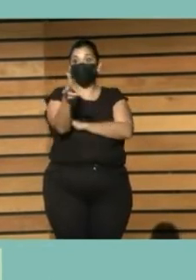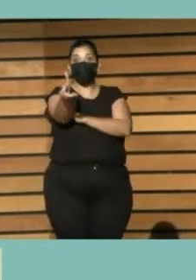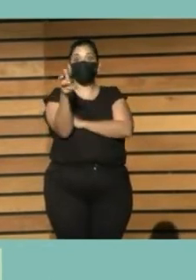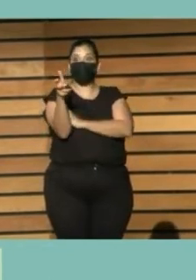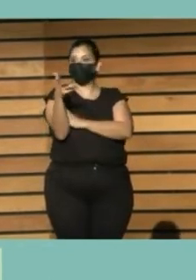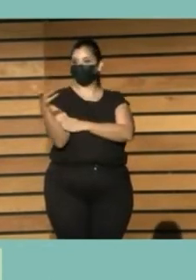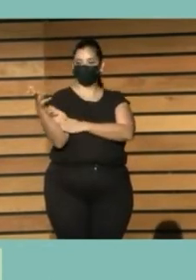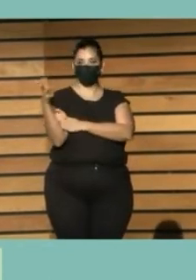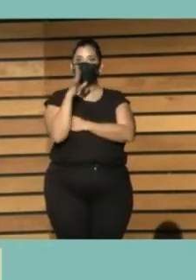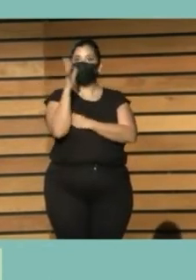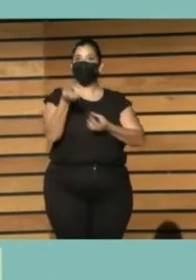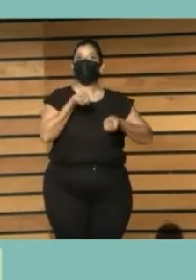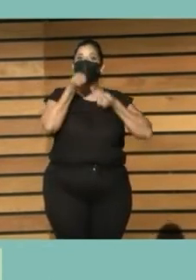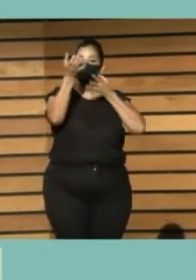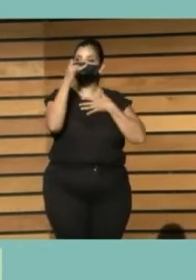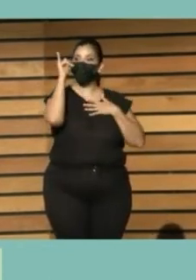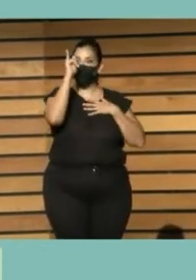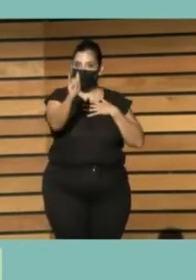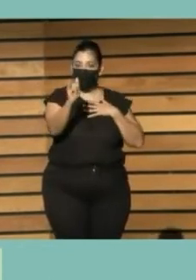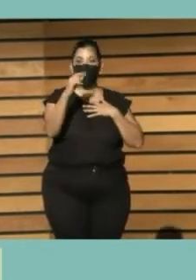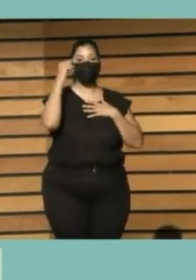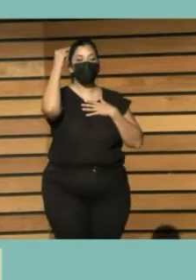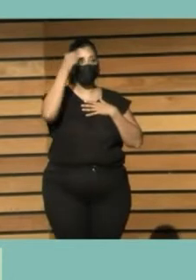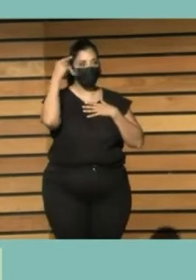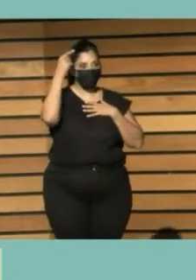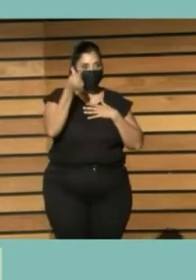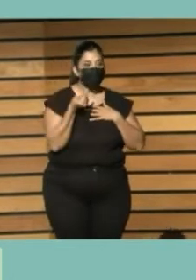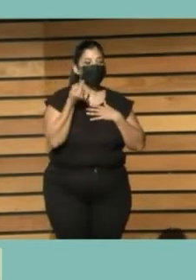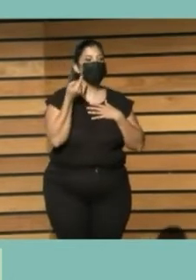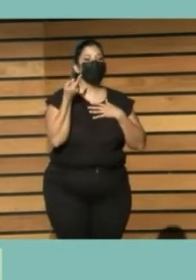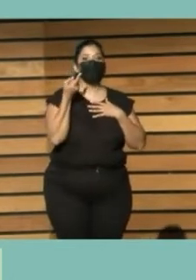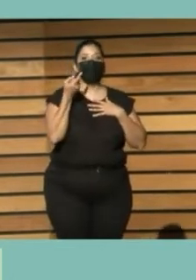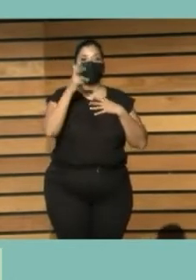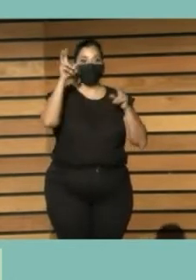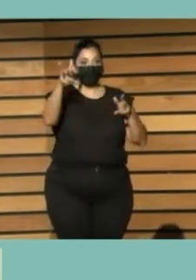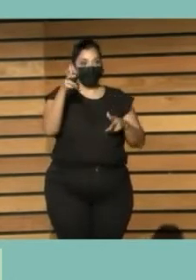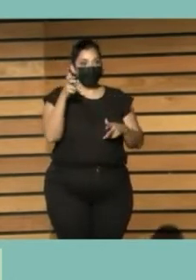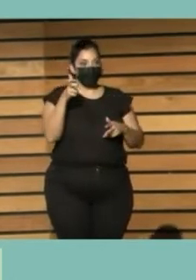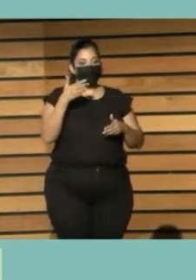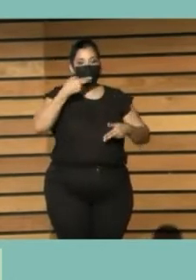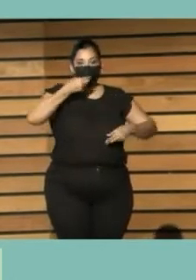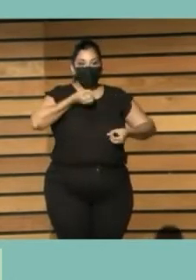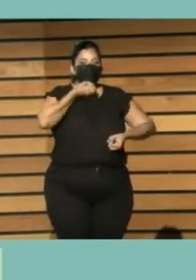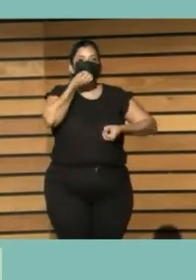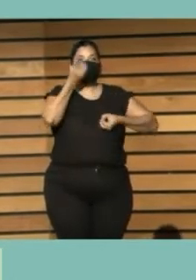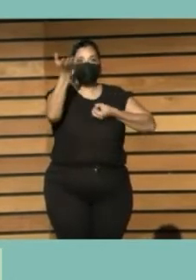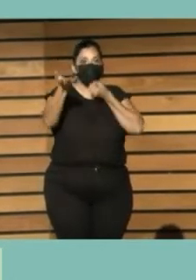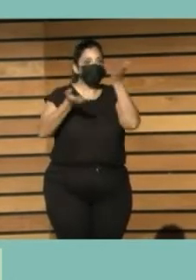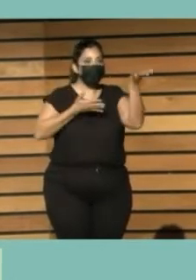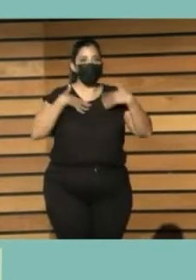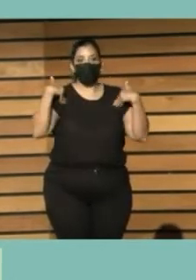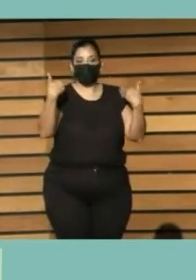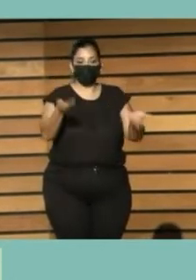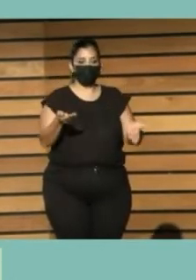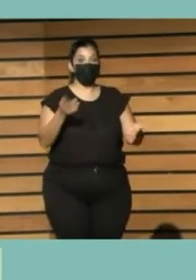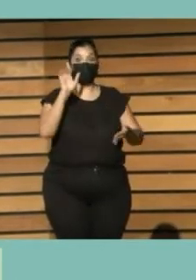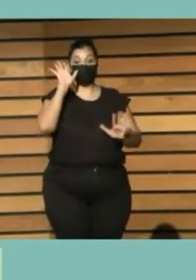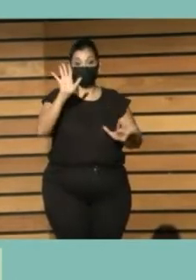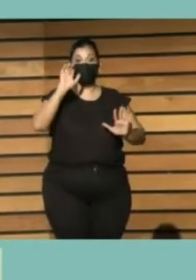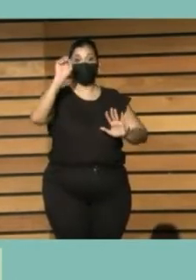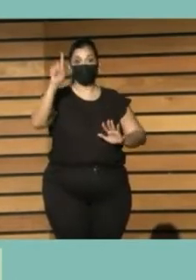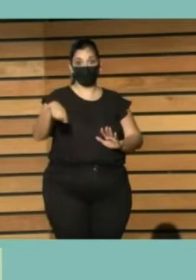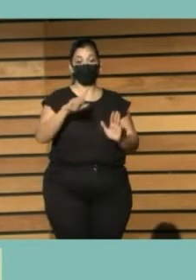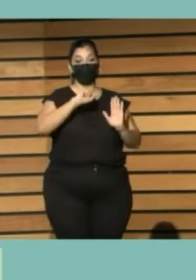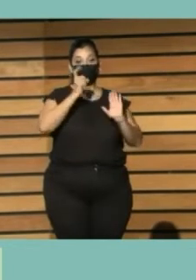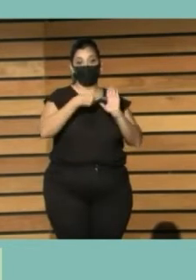de derechos de información, de derechos culturales, de derechos de libertad de expresión, pero también hay otros marcos legales o otros